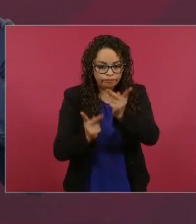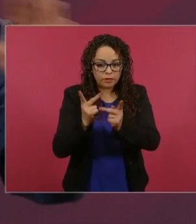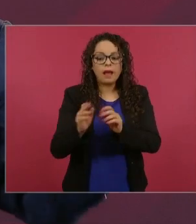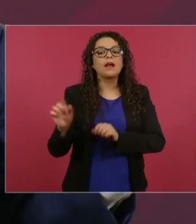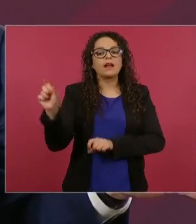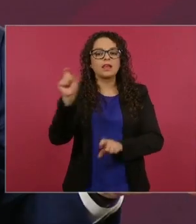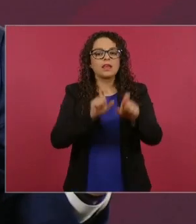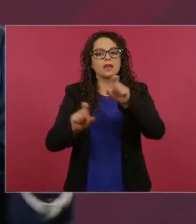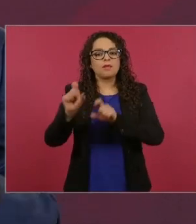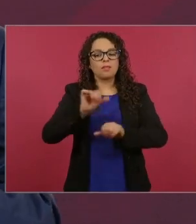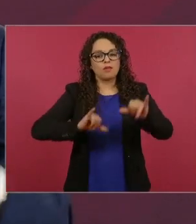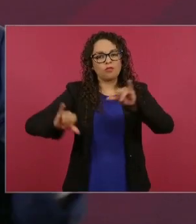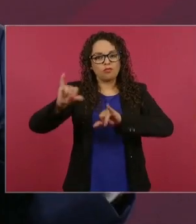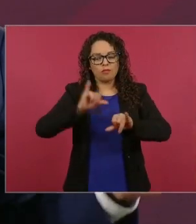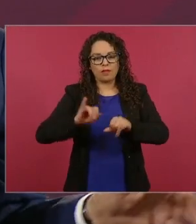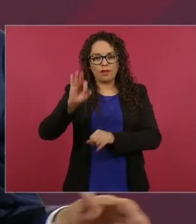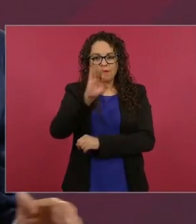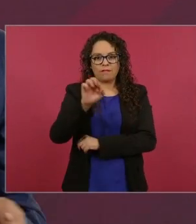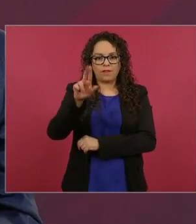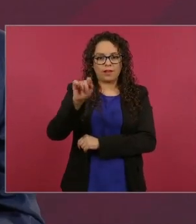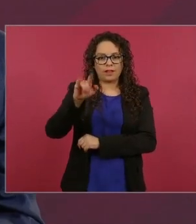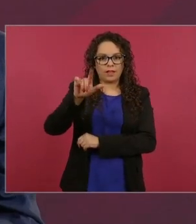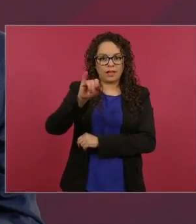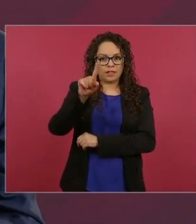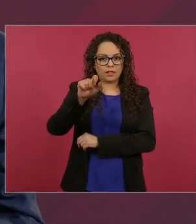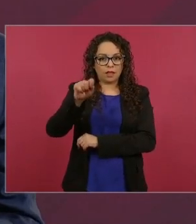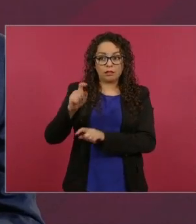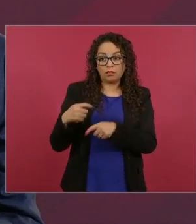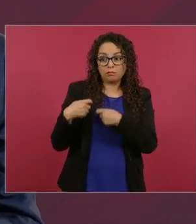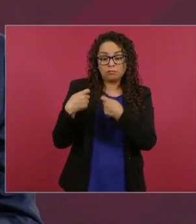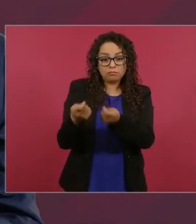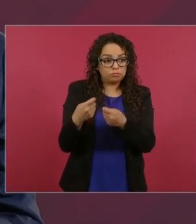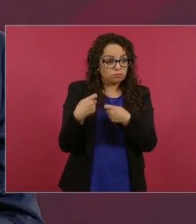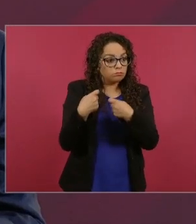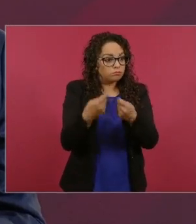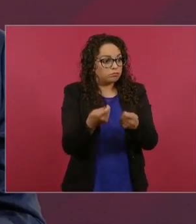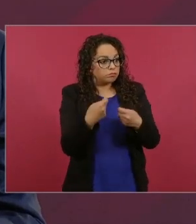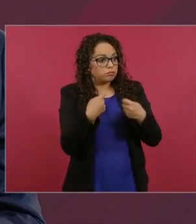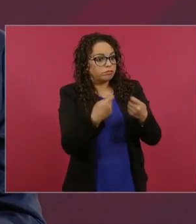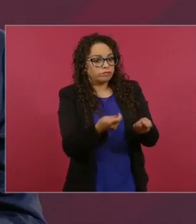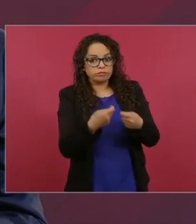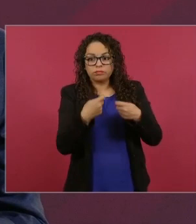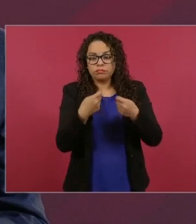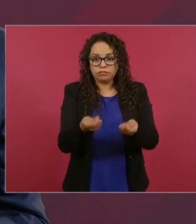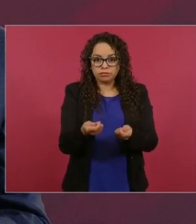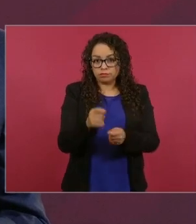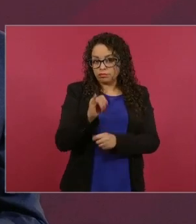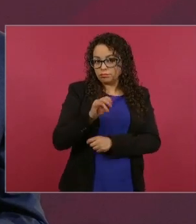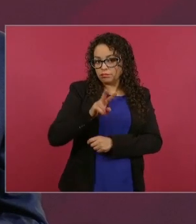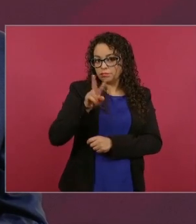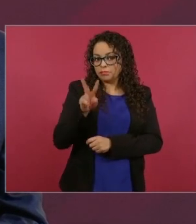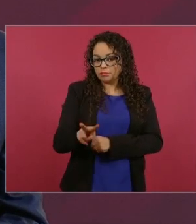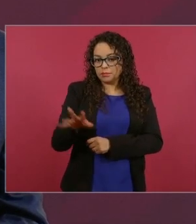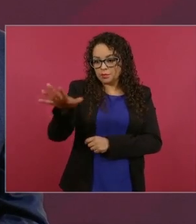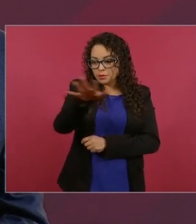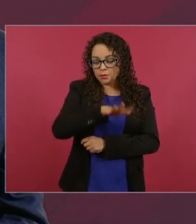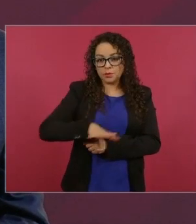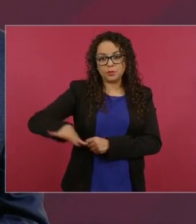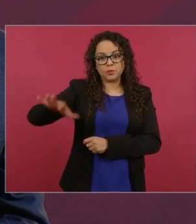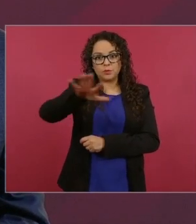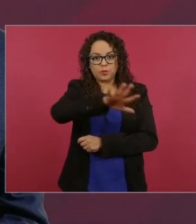Entonces, sí, hemos atendido a las comunidades originarias,